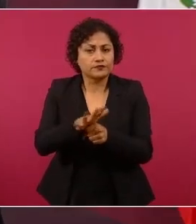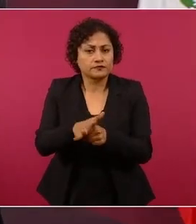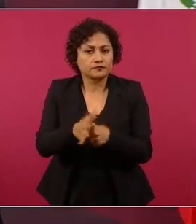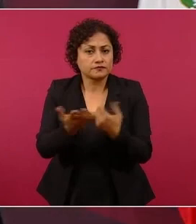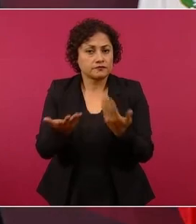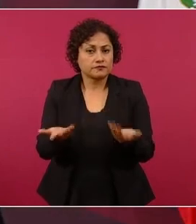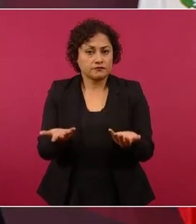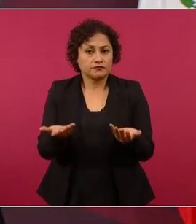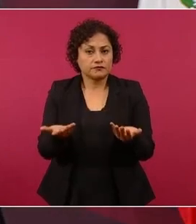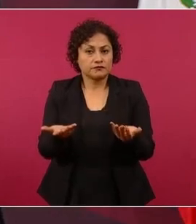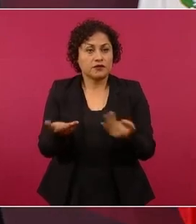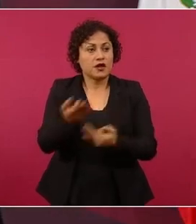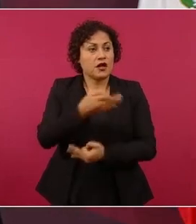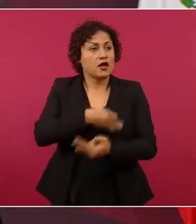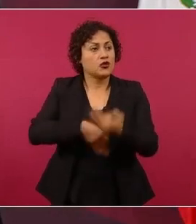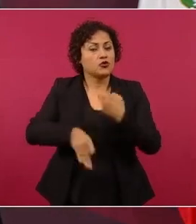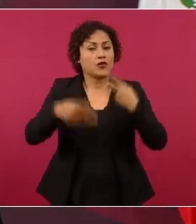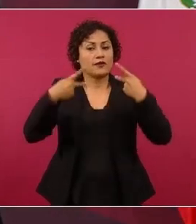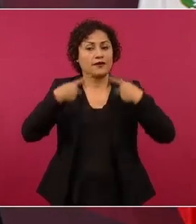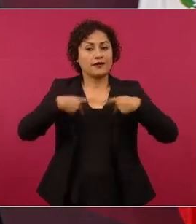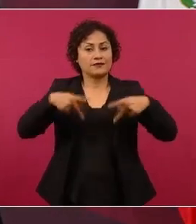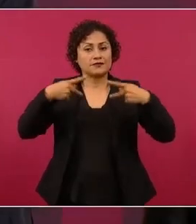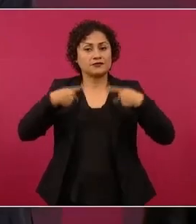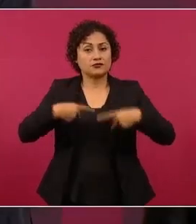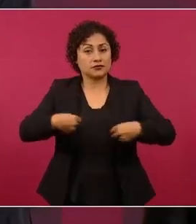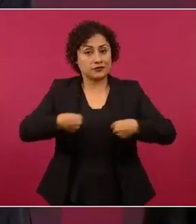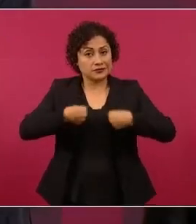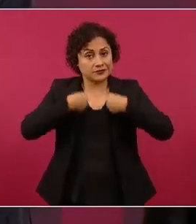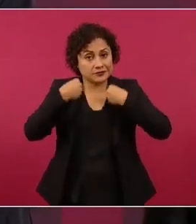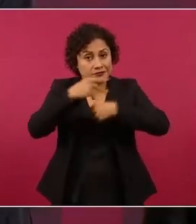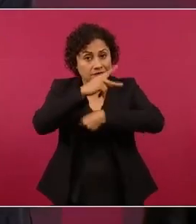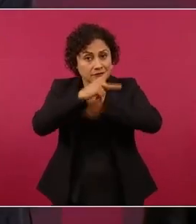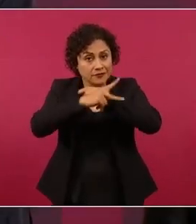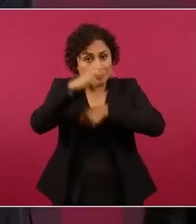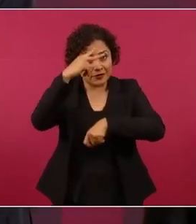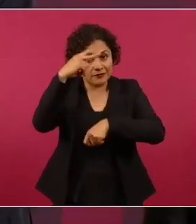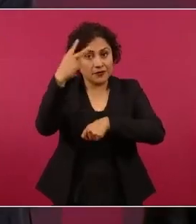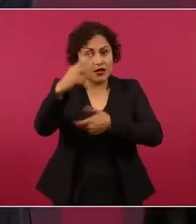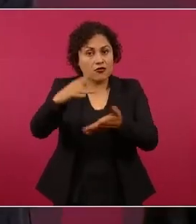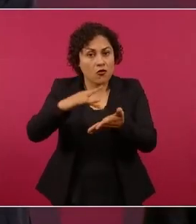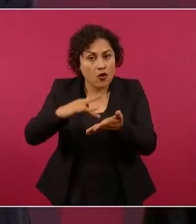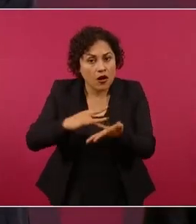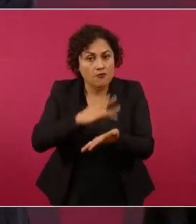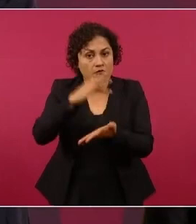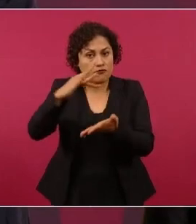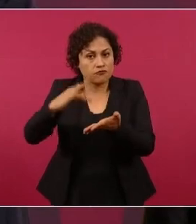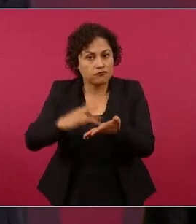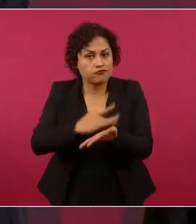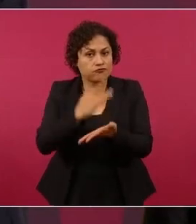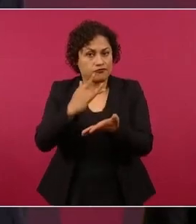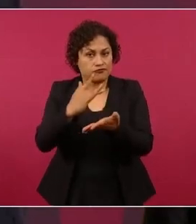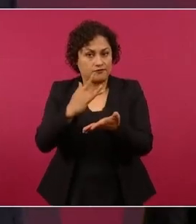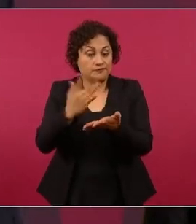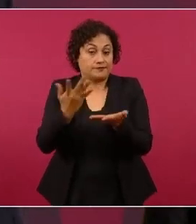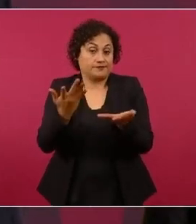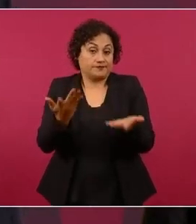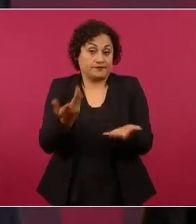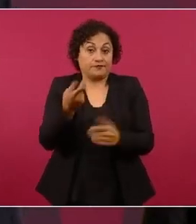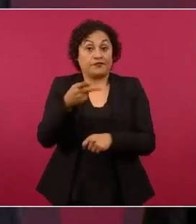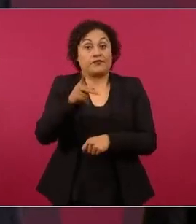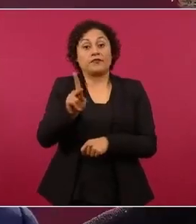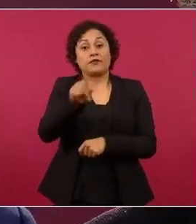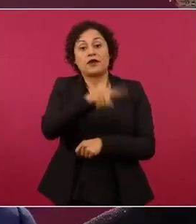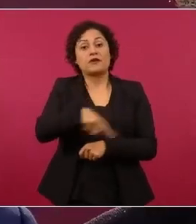de los ciudadanos y para que los ciudadanos apoyen,